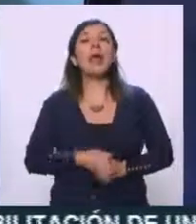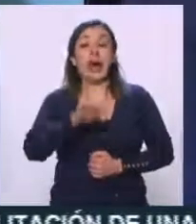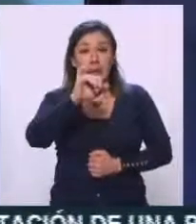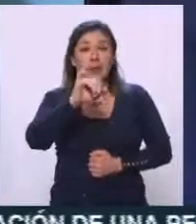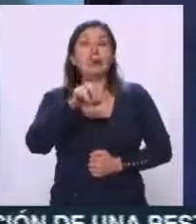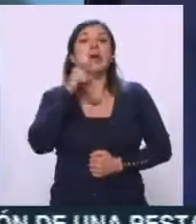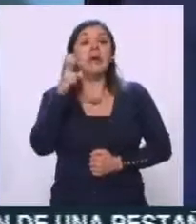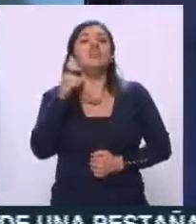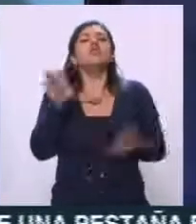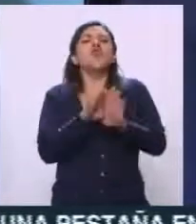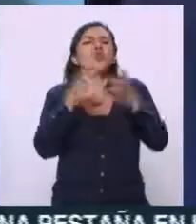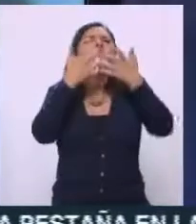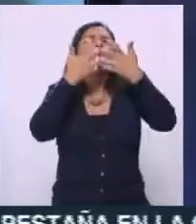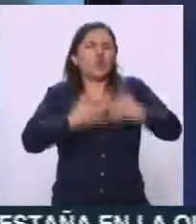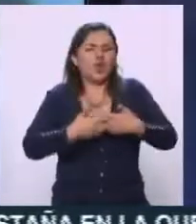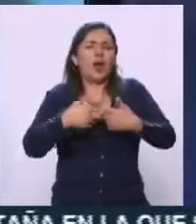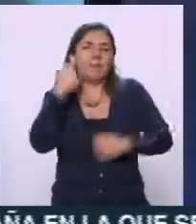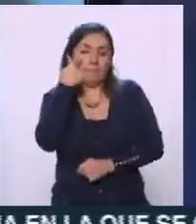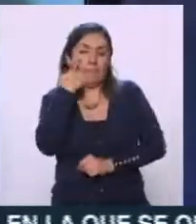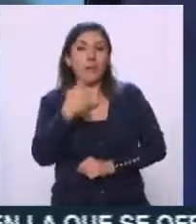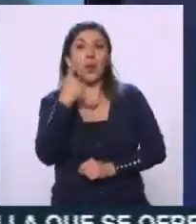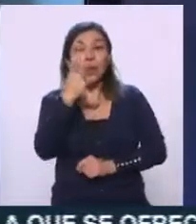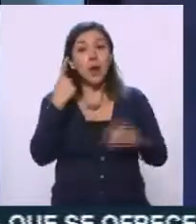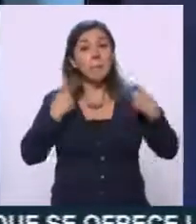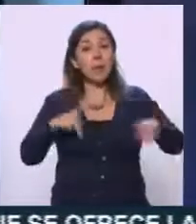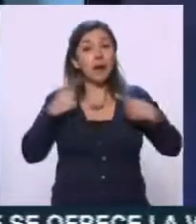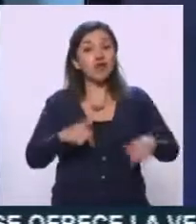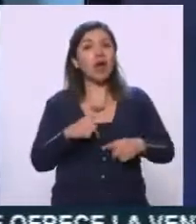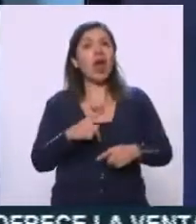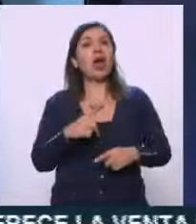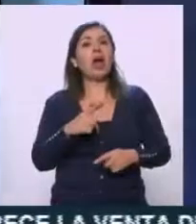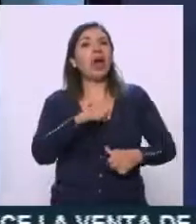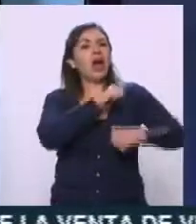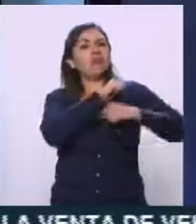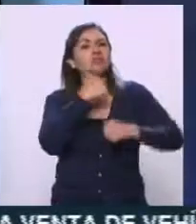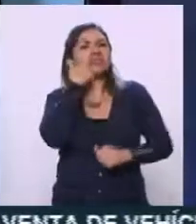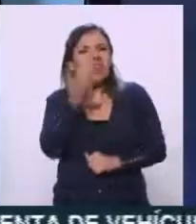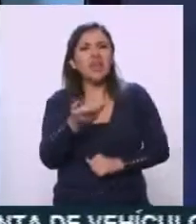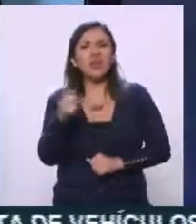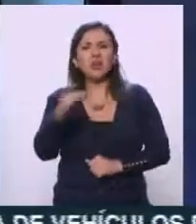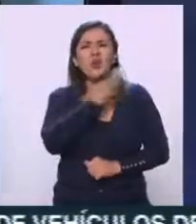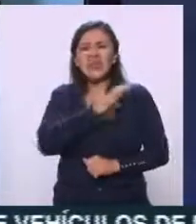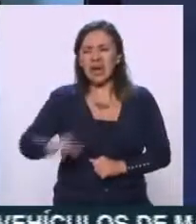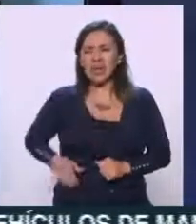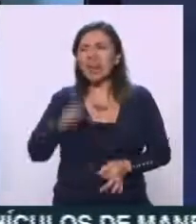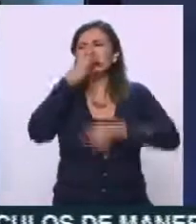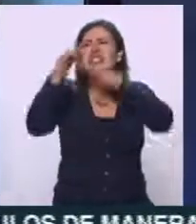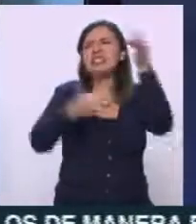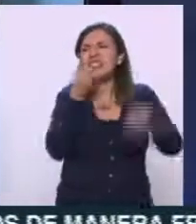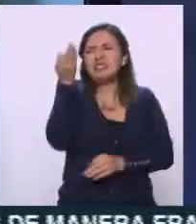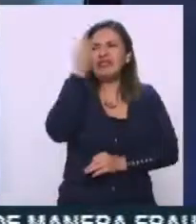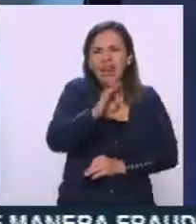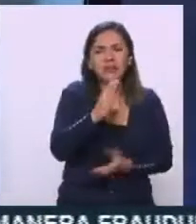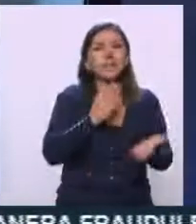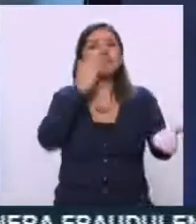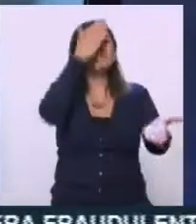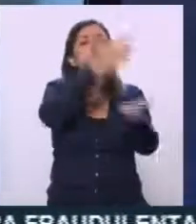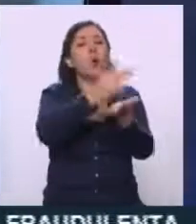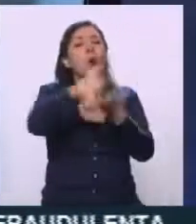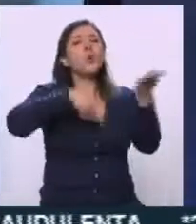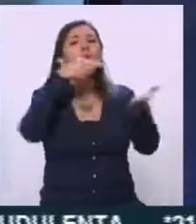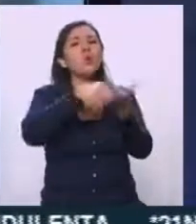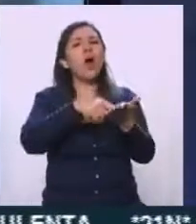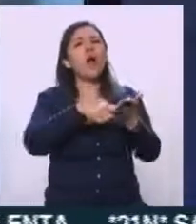la dinámica funciona al revés. Cuando alguien encarga una campaña de desinformación, acuda una agencia de relaciones